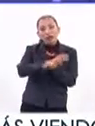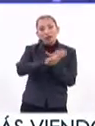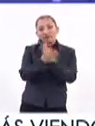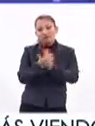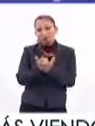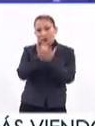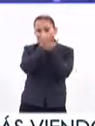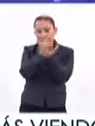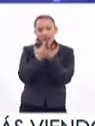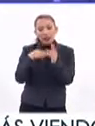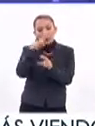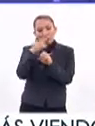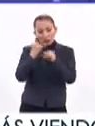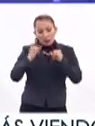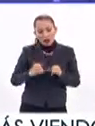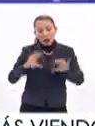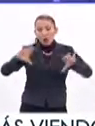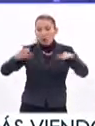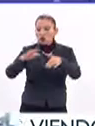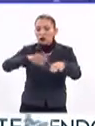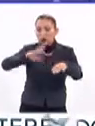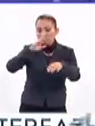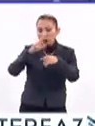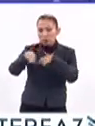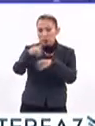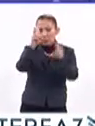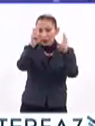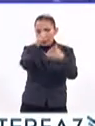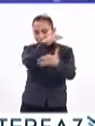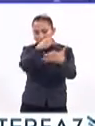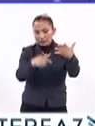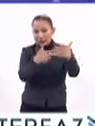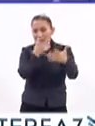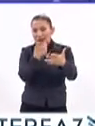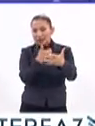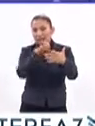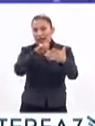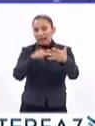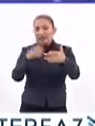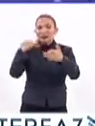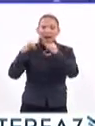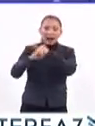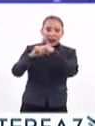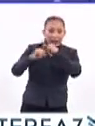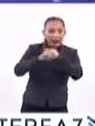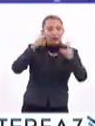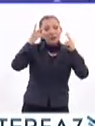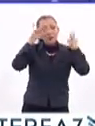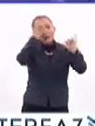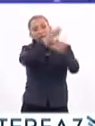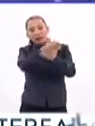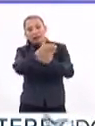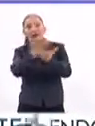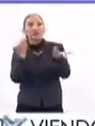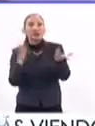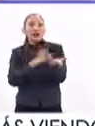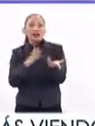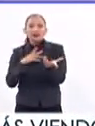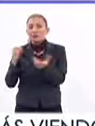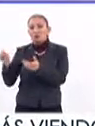responsabilidad individual y comunitaria. Es decir, esos van a ser los temas que van a estar entre las redes sociales, en las visitas que se van a estar haciendo